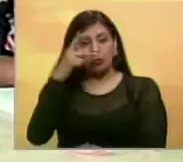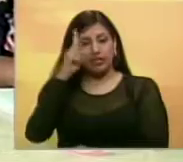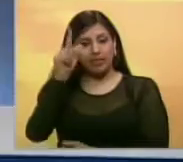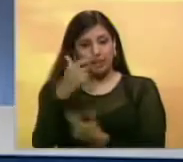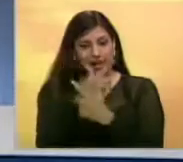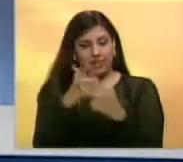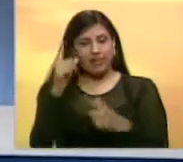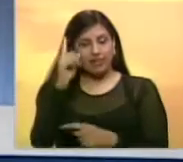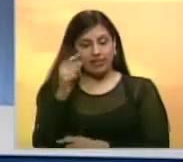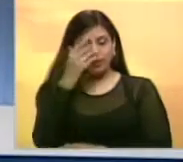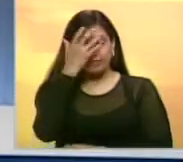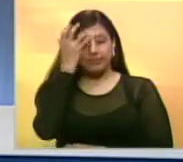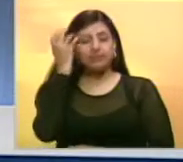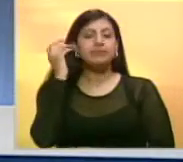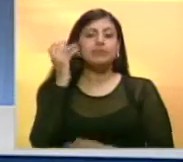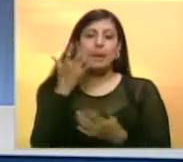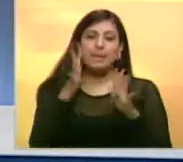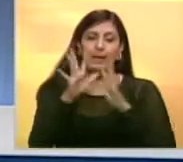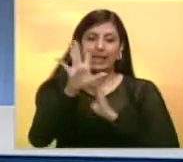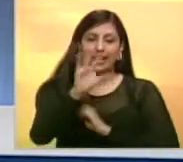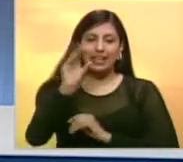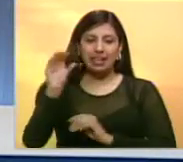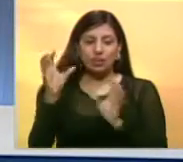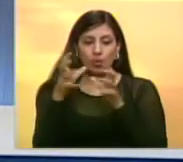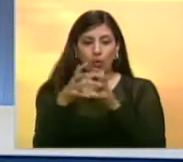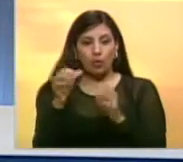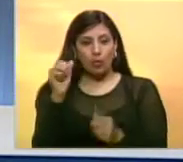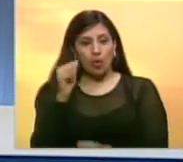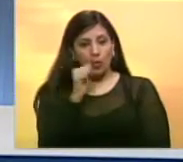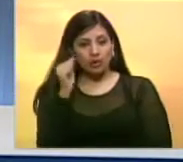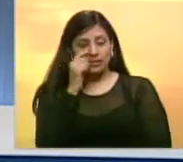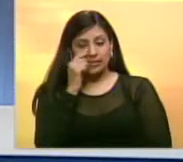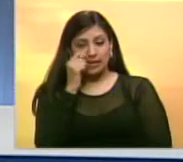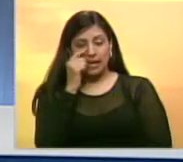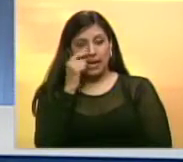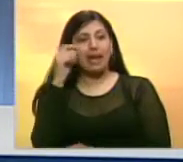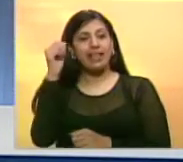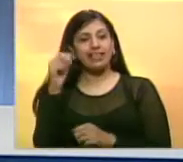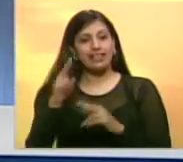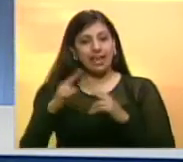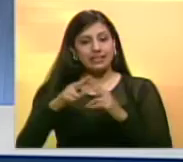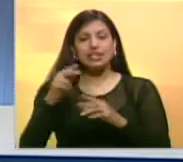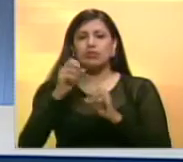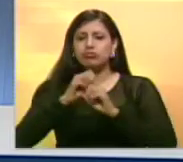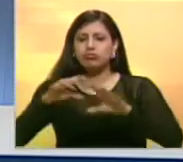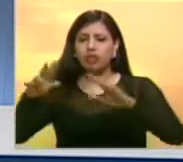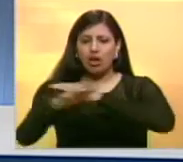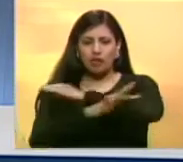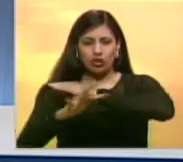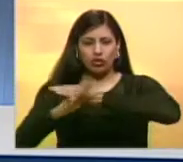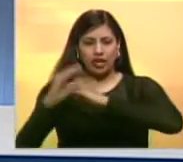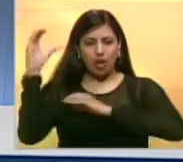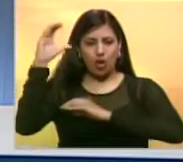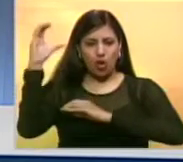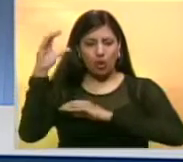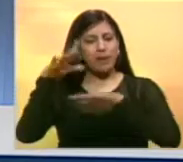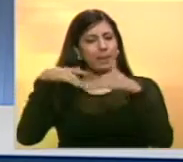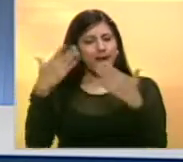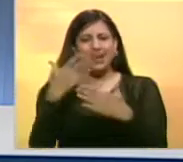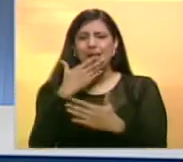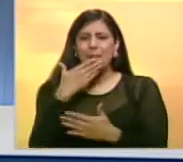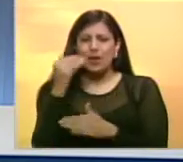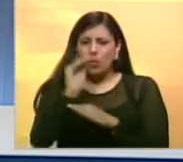políticos. Al menos 500 efectivos de Politáchira permanecen desplegados en la frontera con Colombia para reforzar la